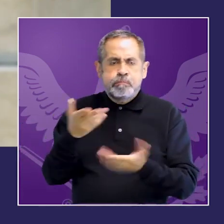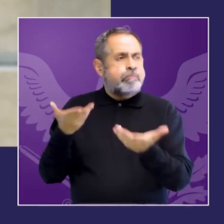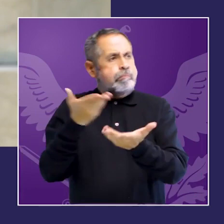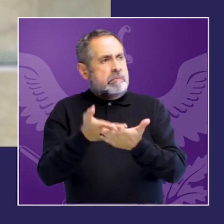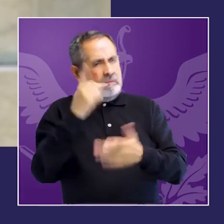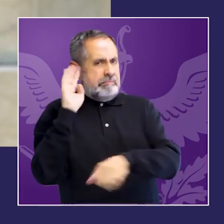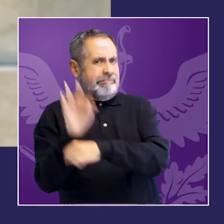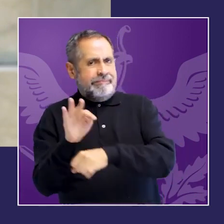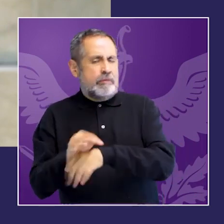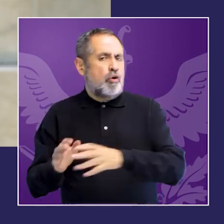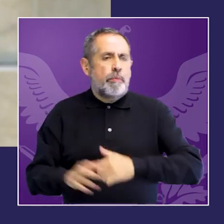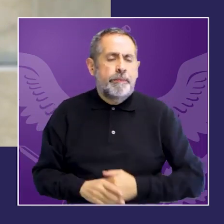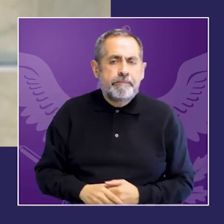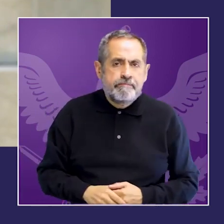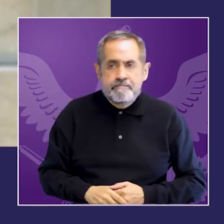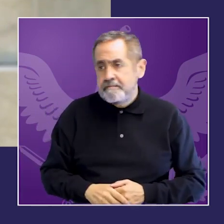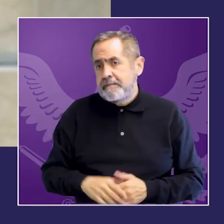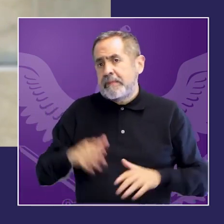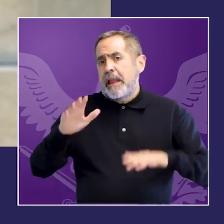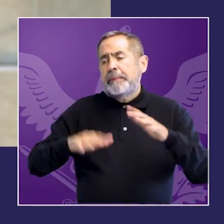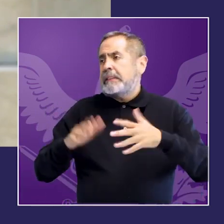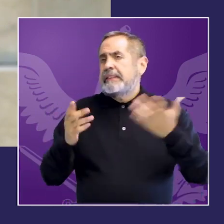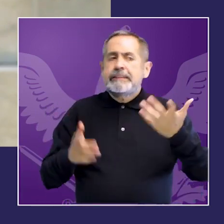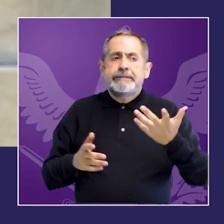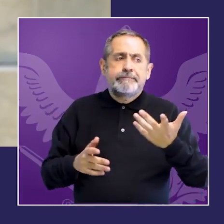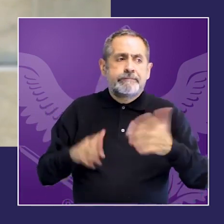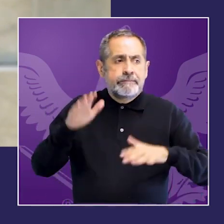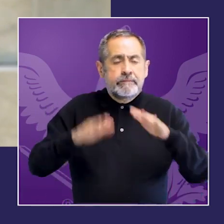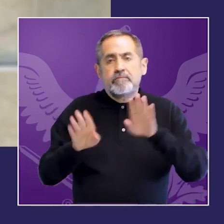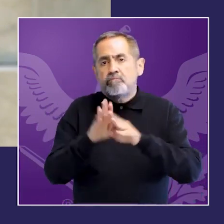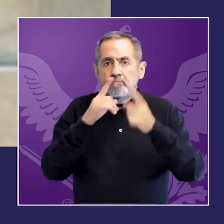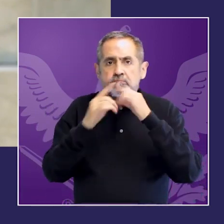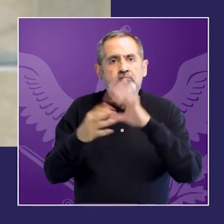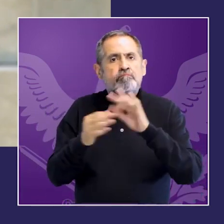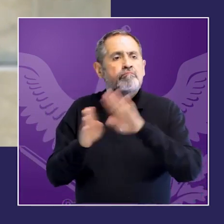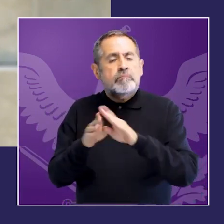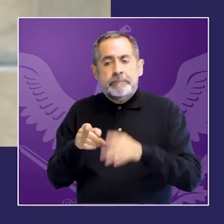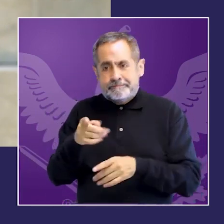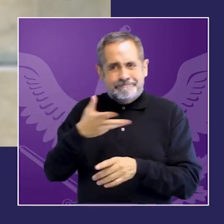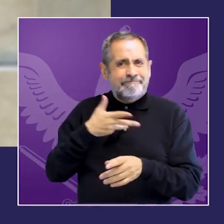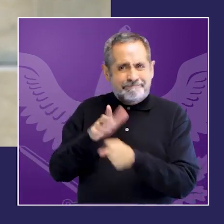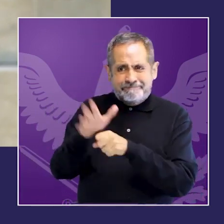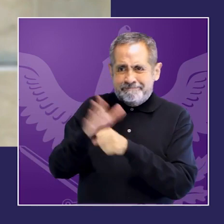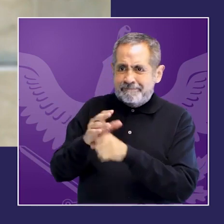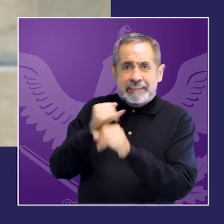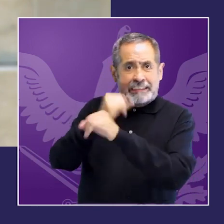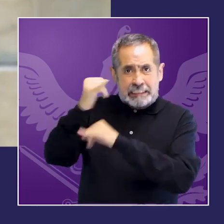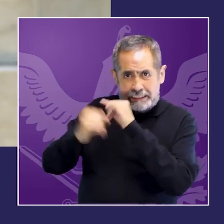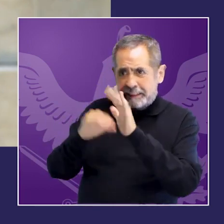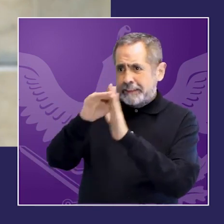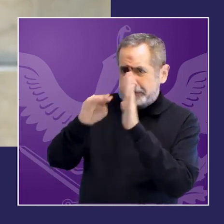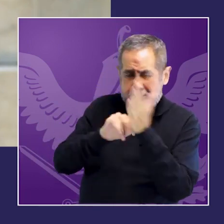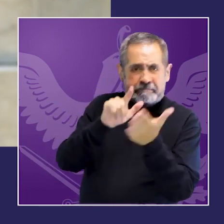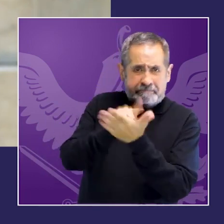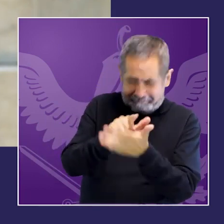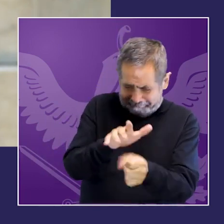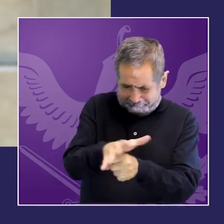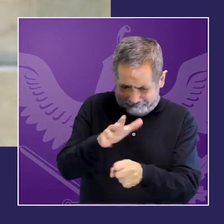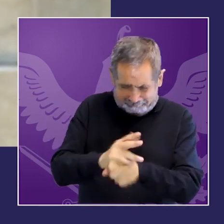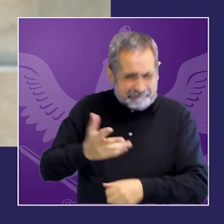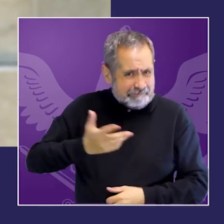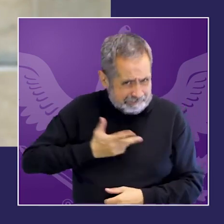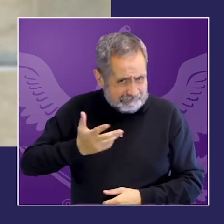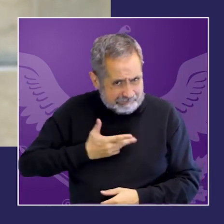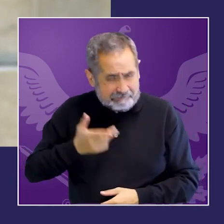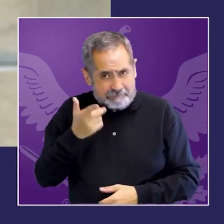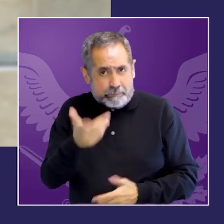esos pedidos y a veces son y a veces esas herramientas están allí en los instrumentos